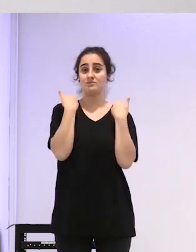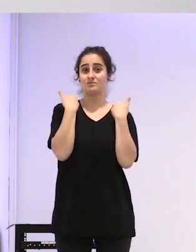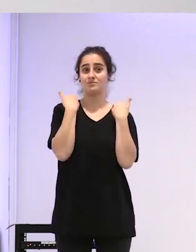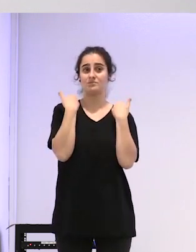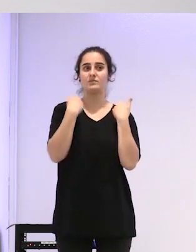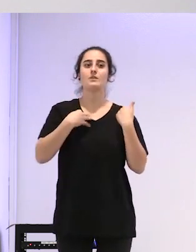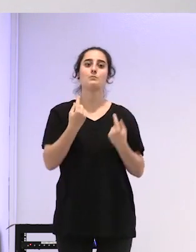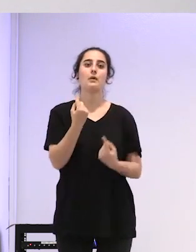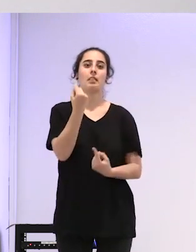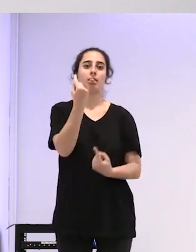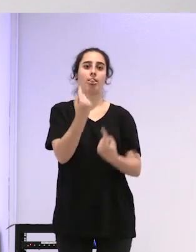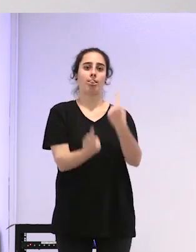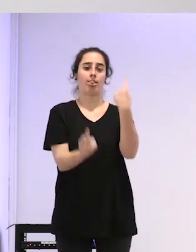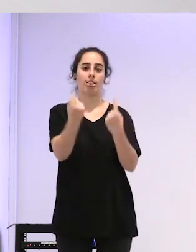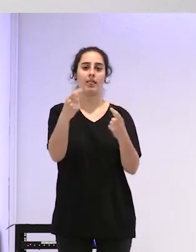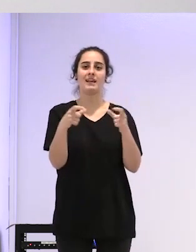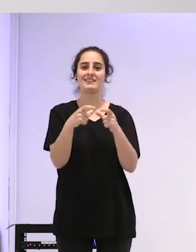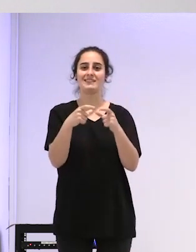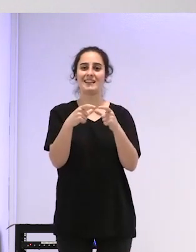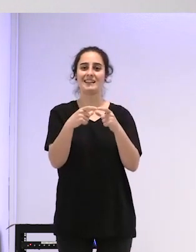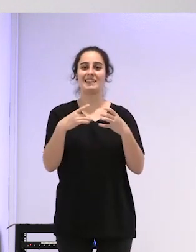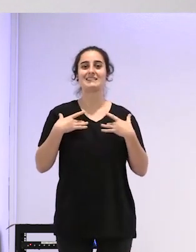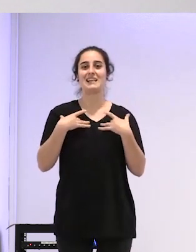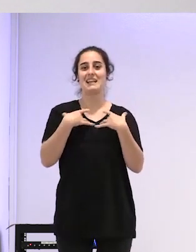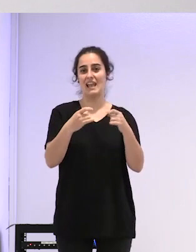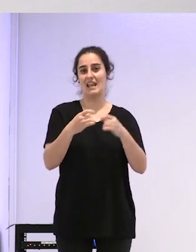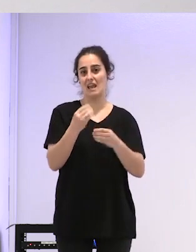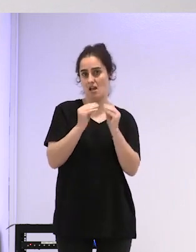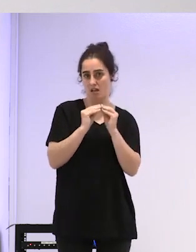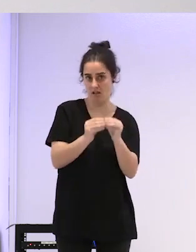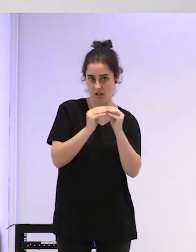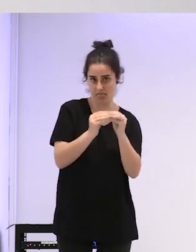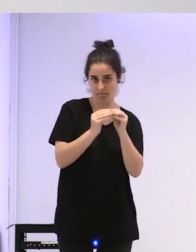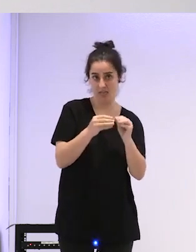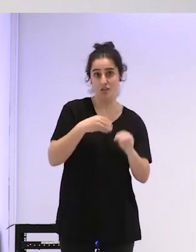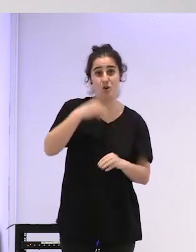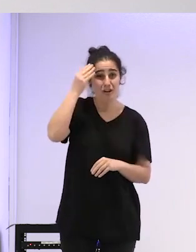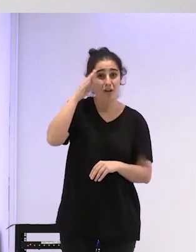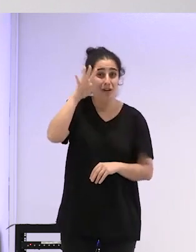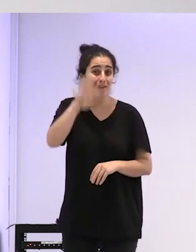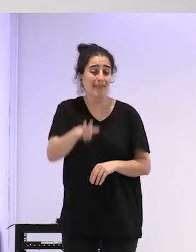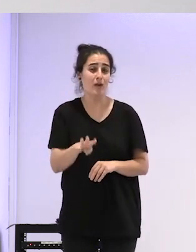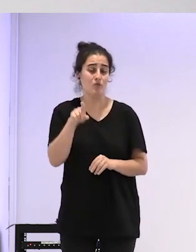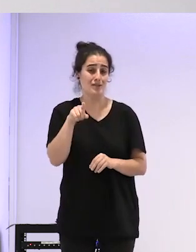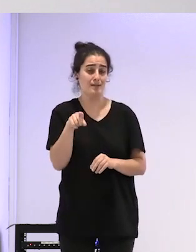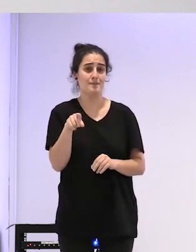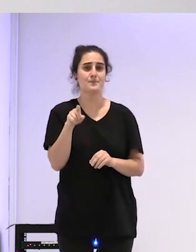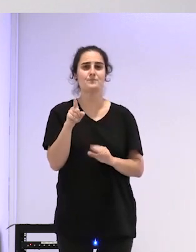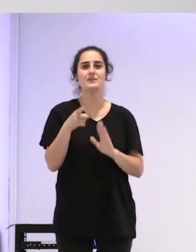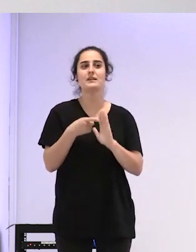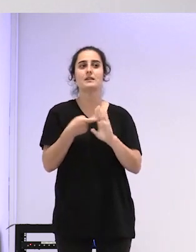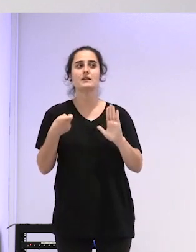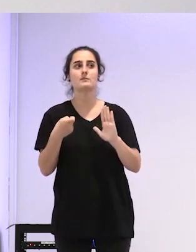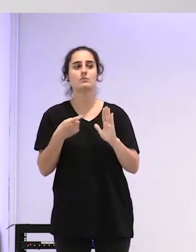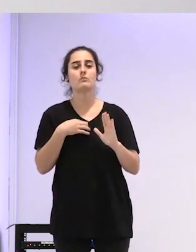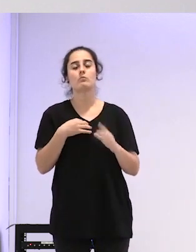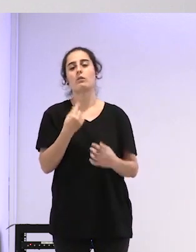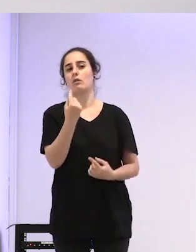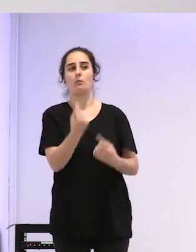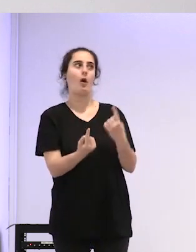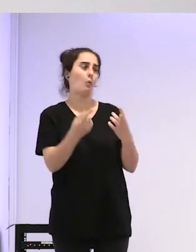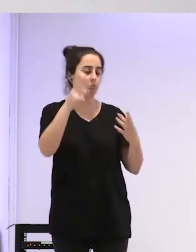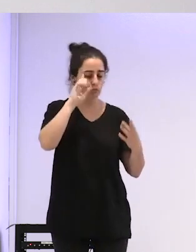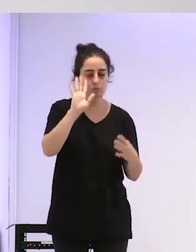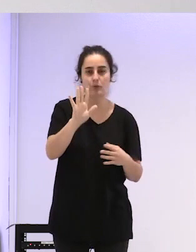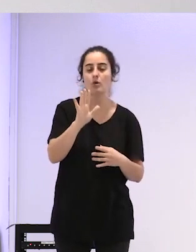excepcionalmente tarjetas sanitarias yo diría que en Cataluña al menos lo que es nuestra no te digo que haya alguien que no lo haga